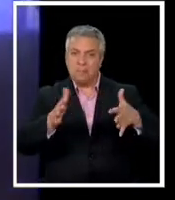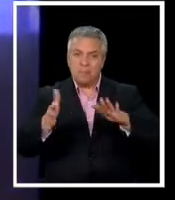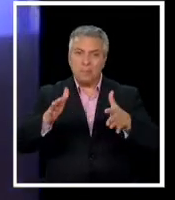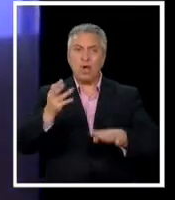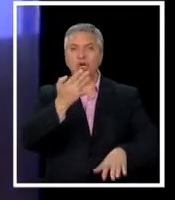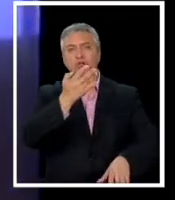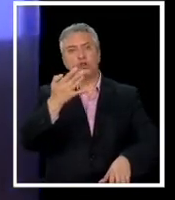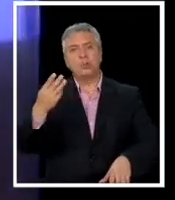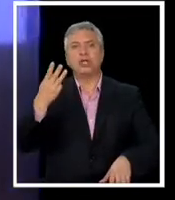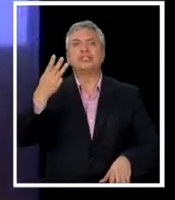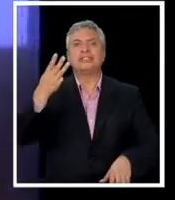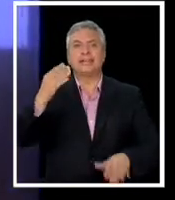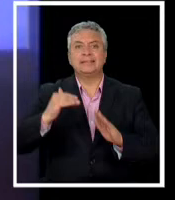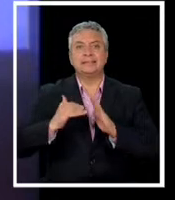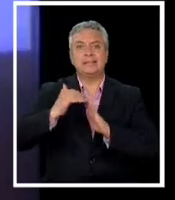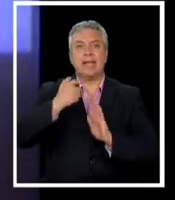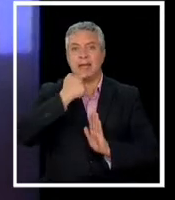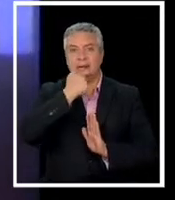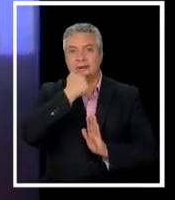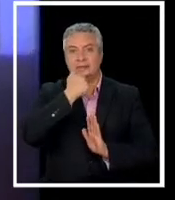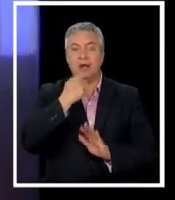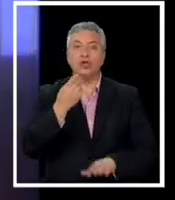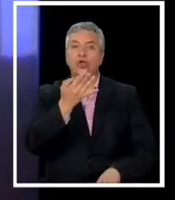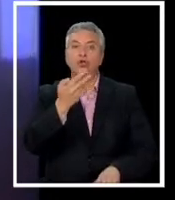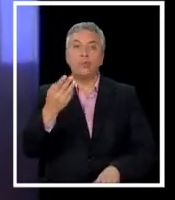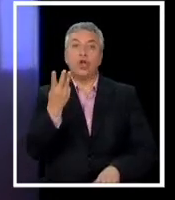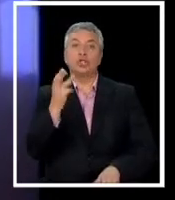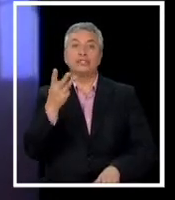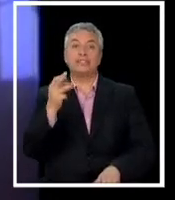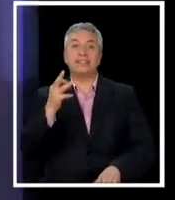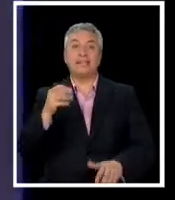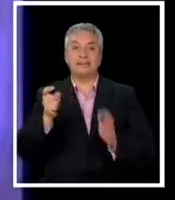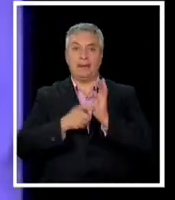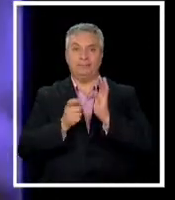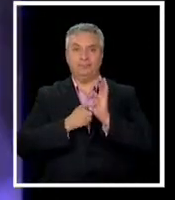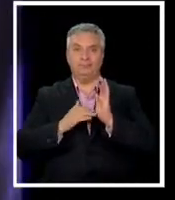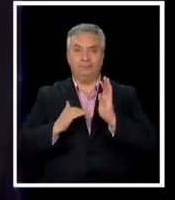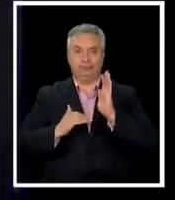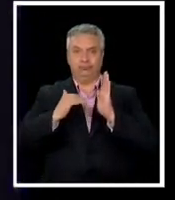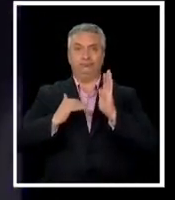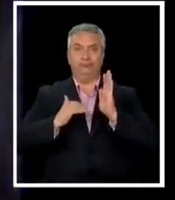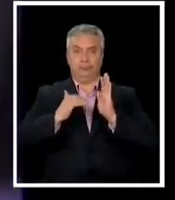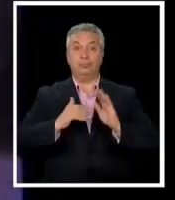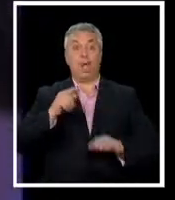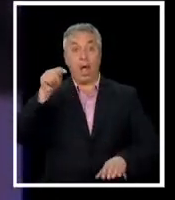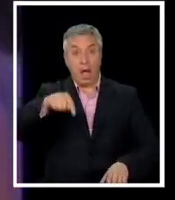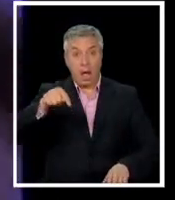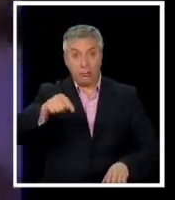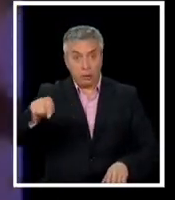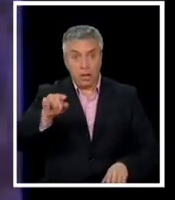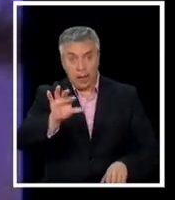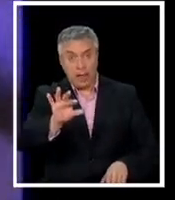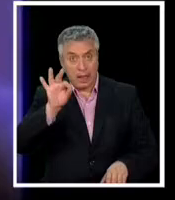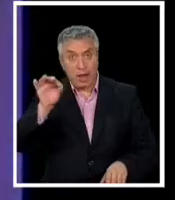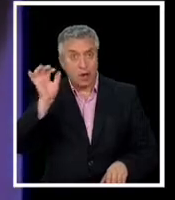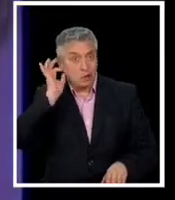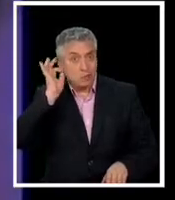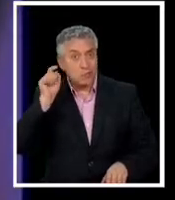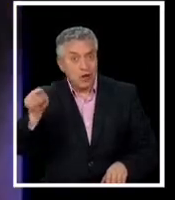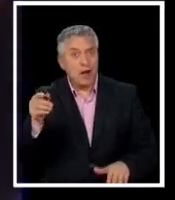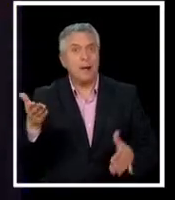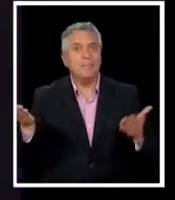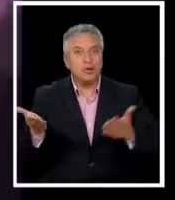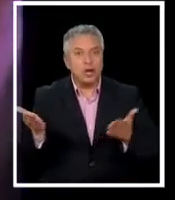al número 3 como single en Gran Bretaña y al 30 en el ranking Billboard ahora creo que está muy bien elegida la canción de Kate Bush porque el